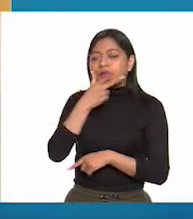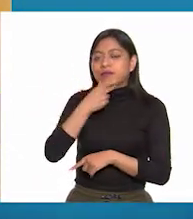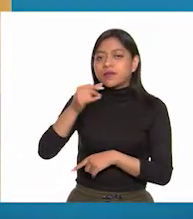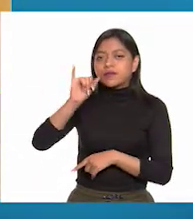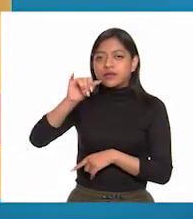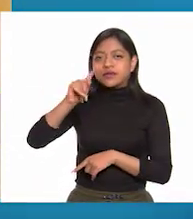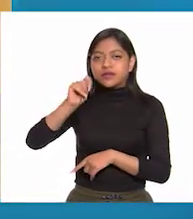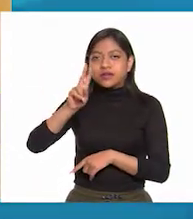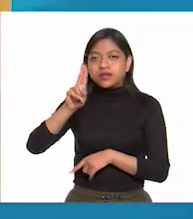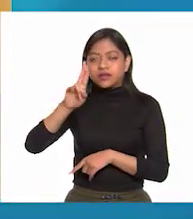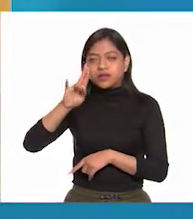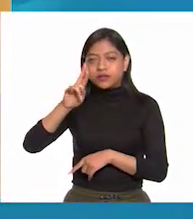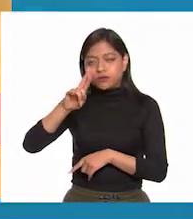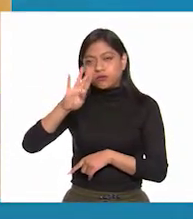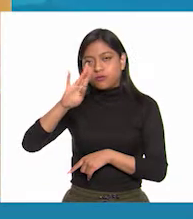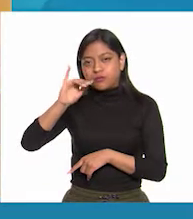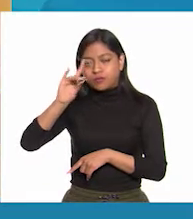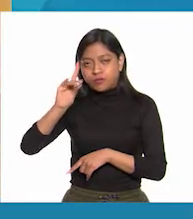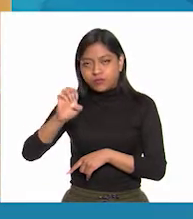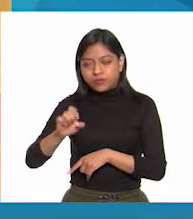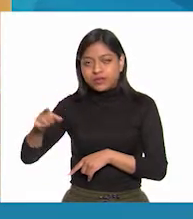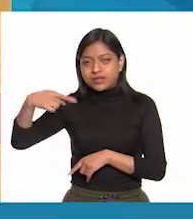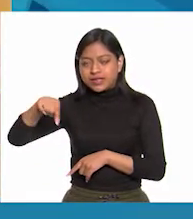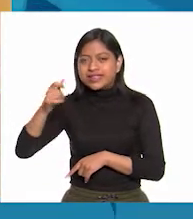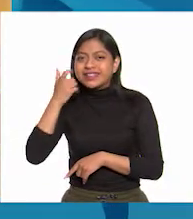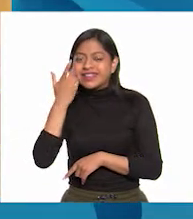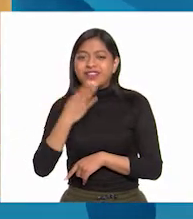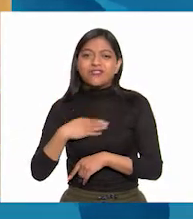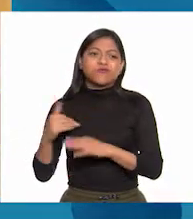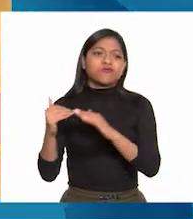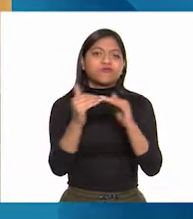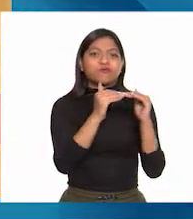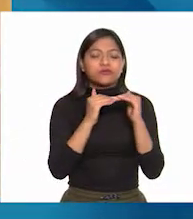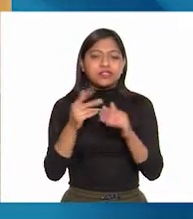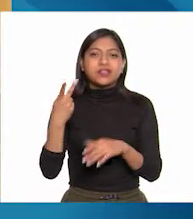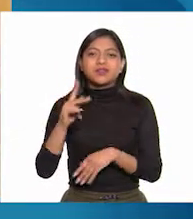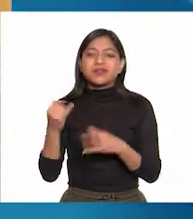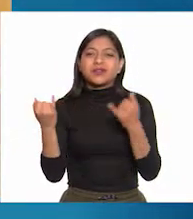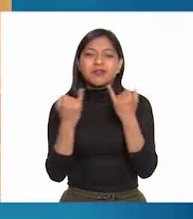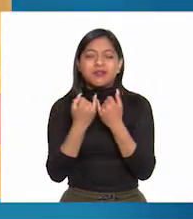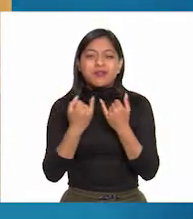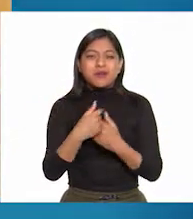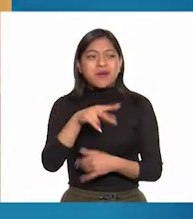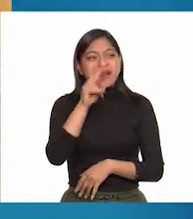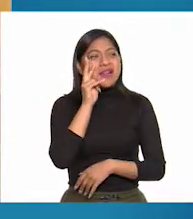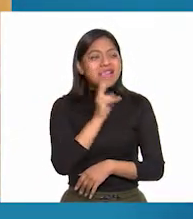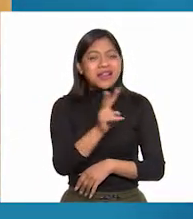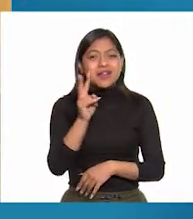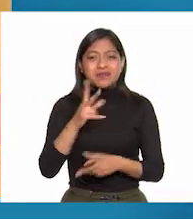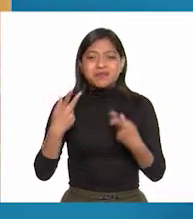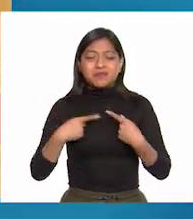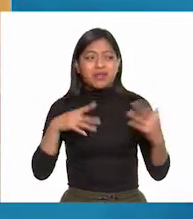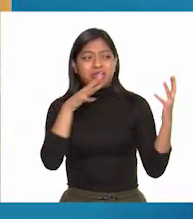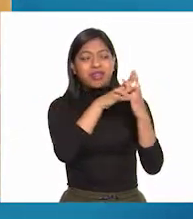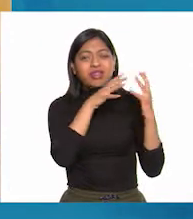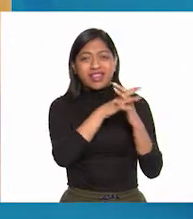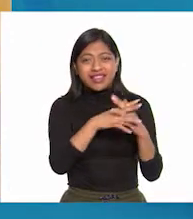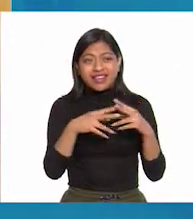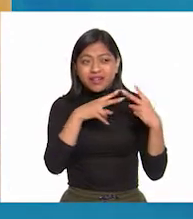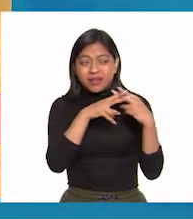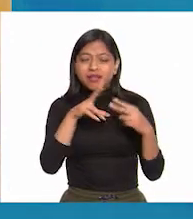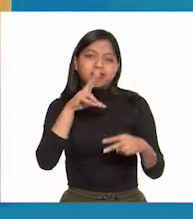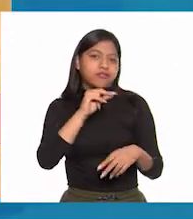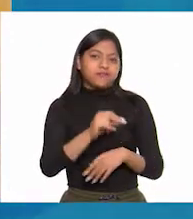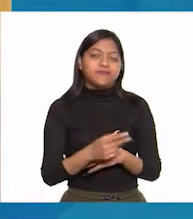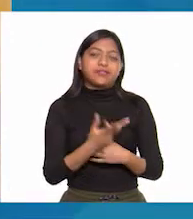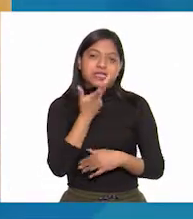un militar criollo que simpatizaba con la autonomía, pero rechazaba la violencia del movimiento insurgente. Lo curioso